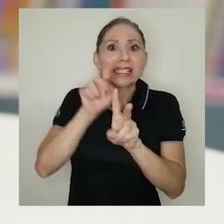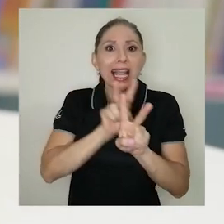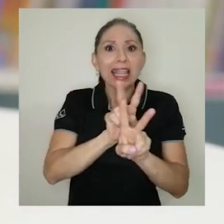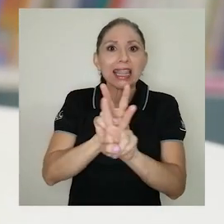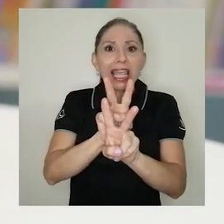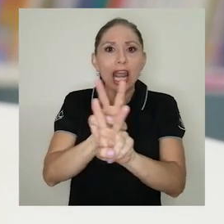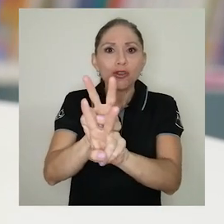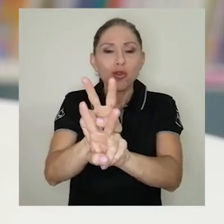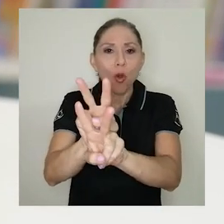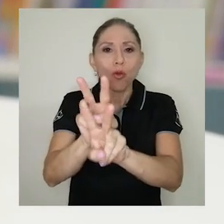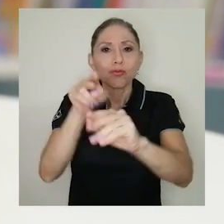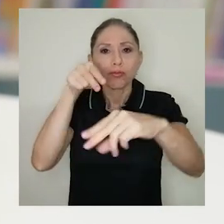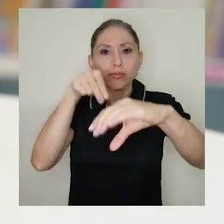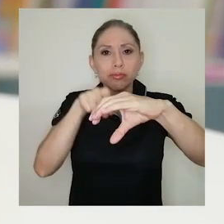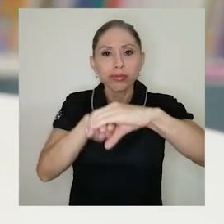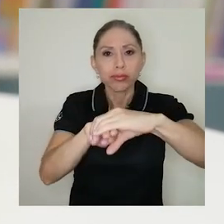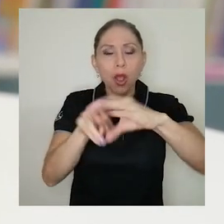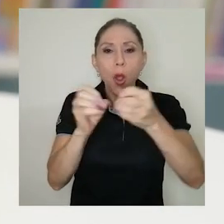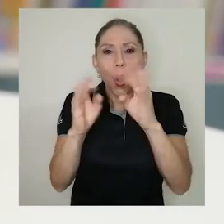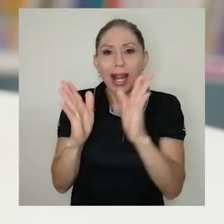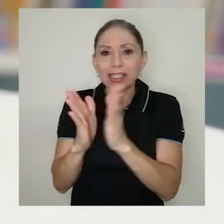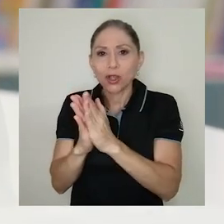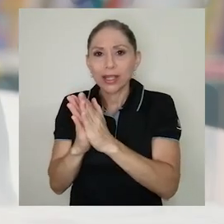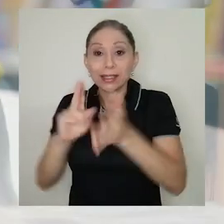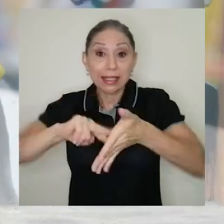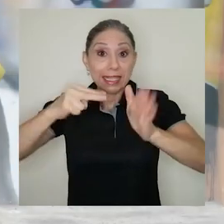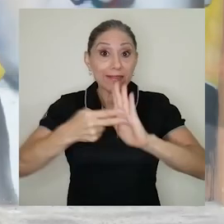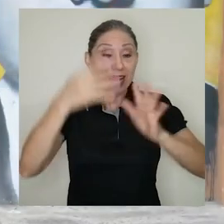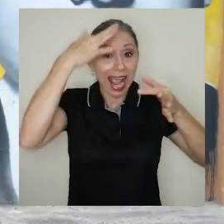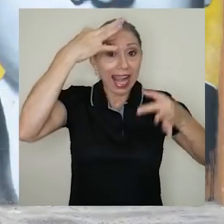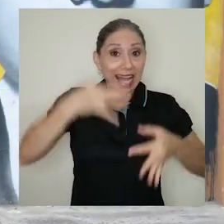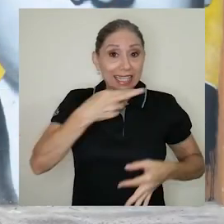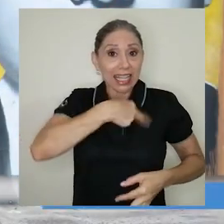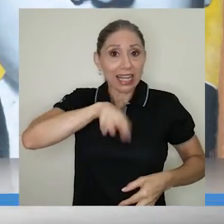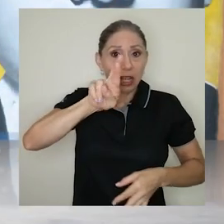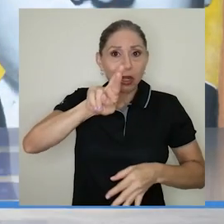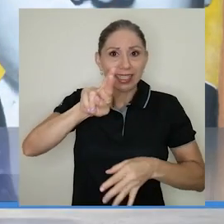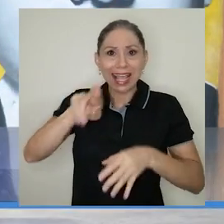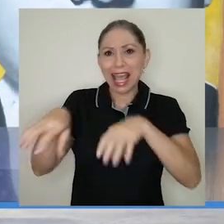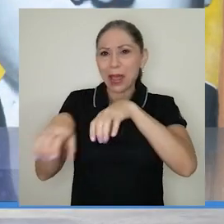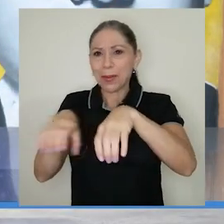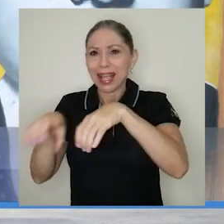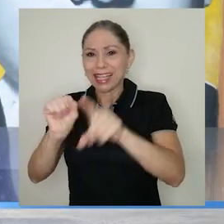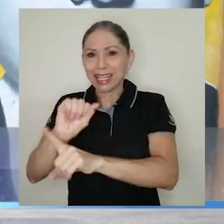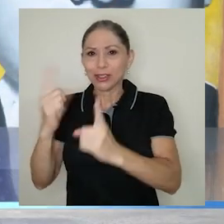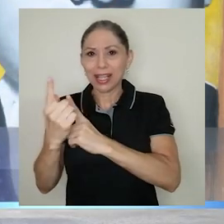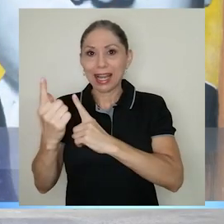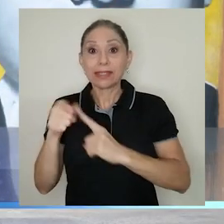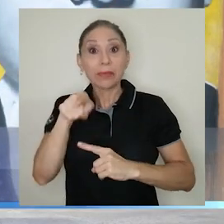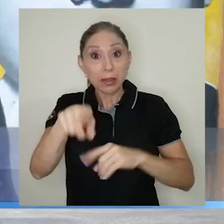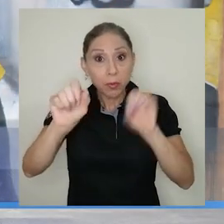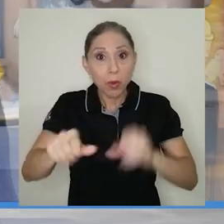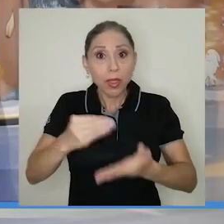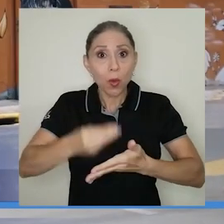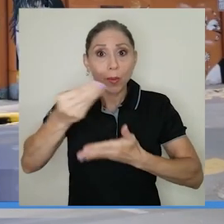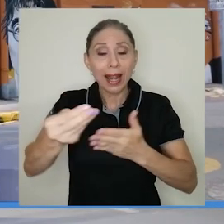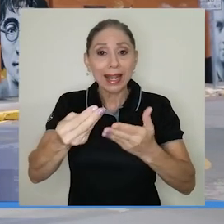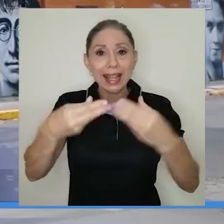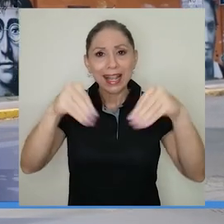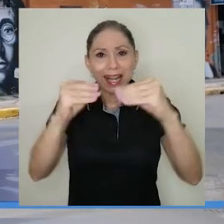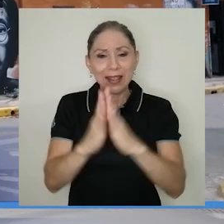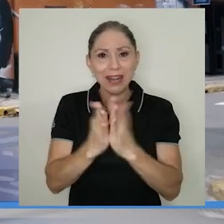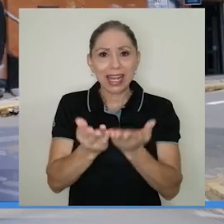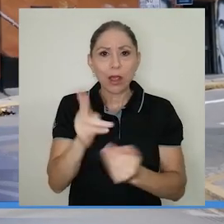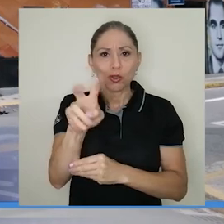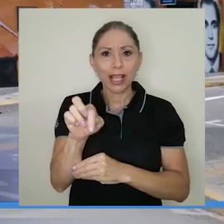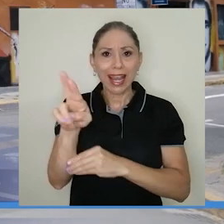creencias religiosas y las prácticas sociales. Este libro está disponible en la librería UCR, ubicada